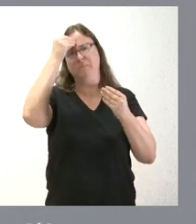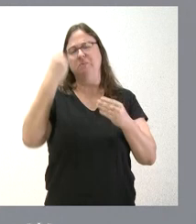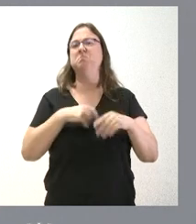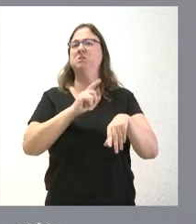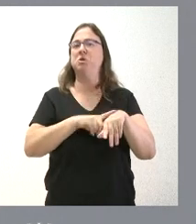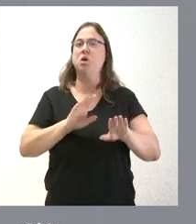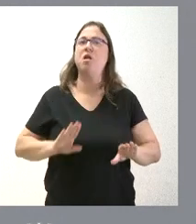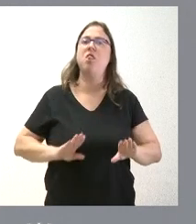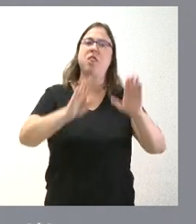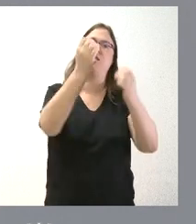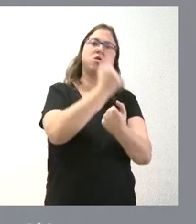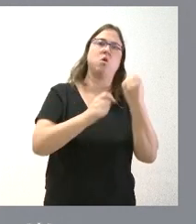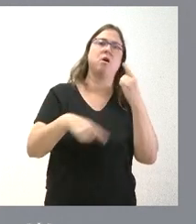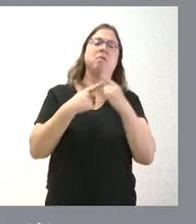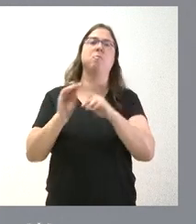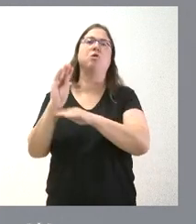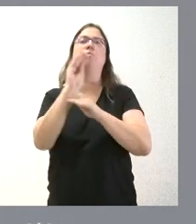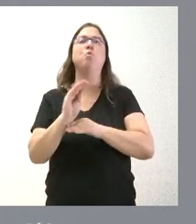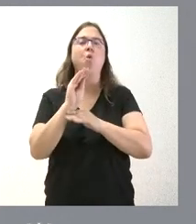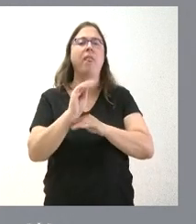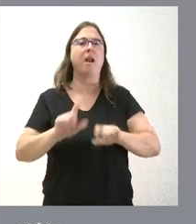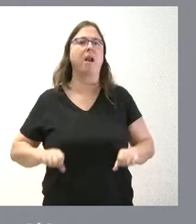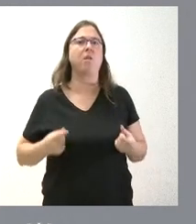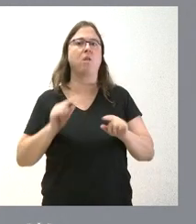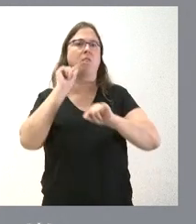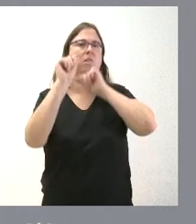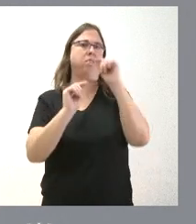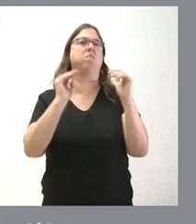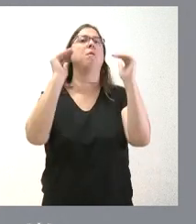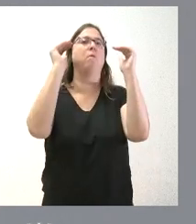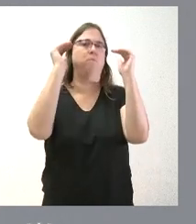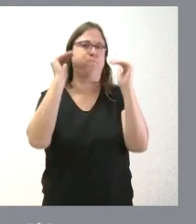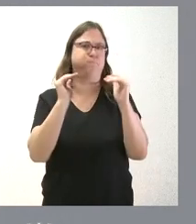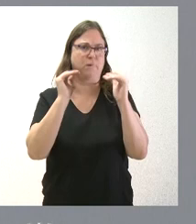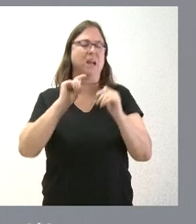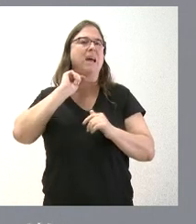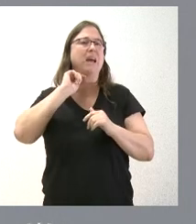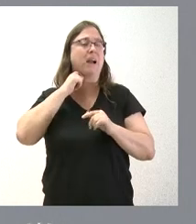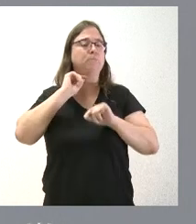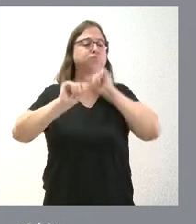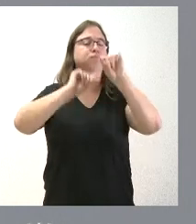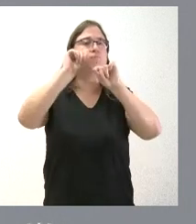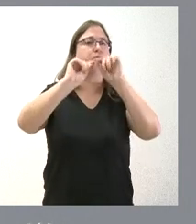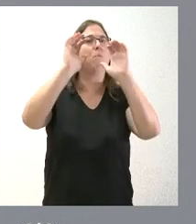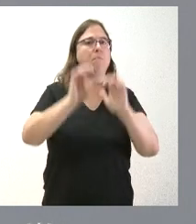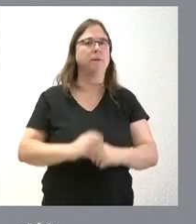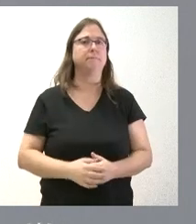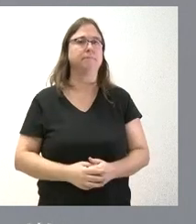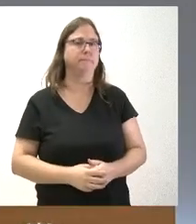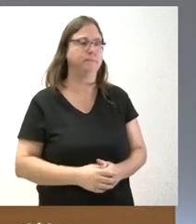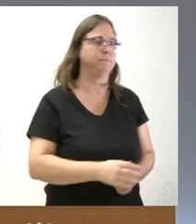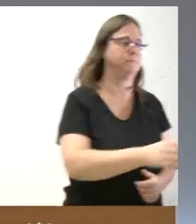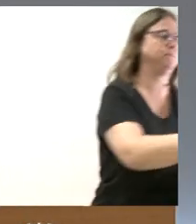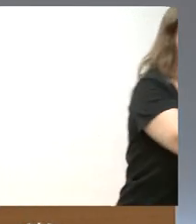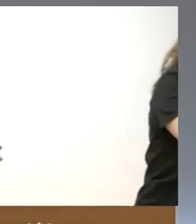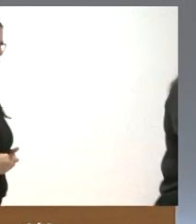desarrollo económico con la protección de la naturaleza y con la reducción de las emisiones de gases de efecto invernadero. Pero no